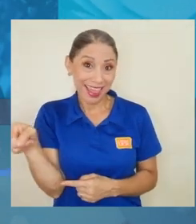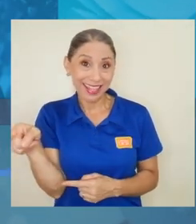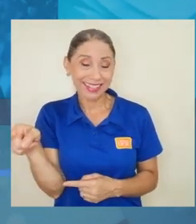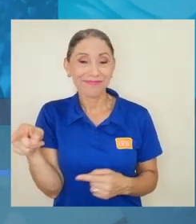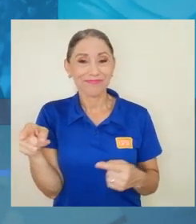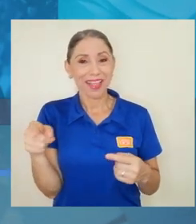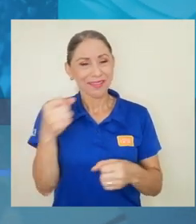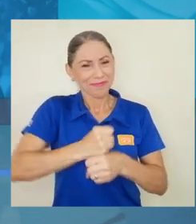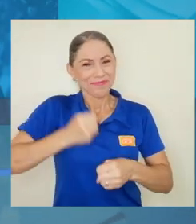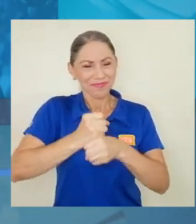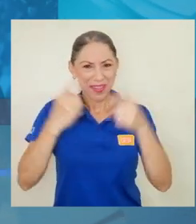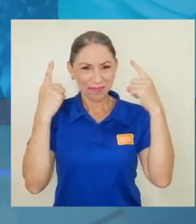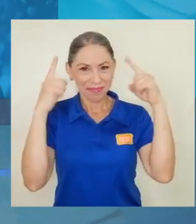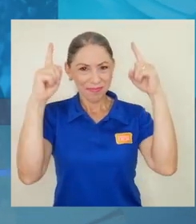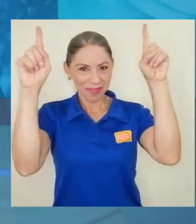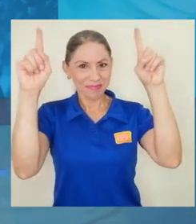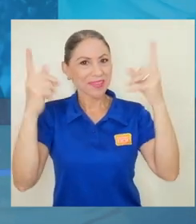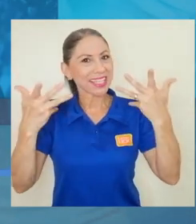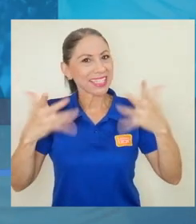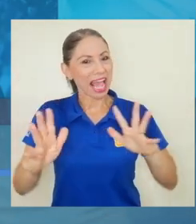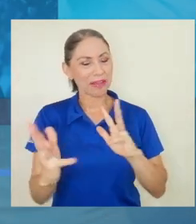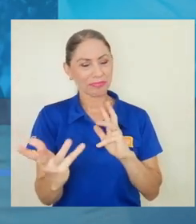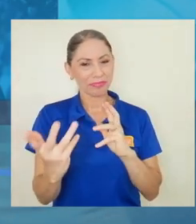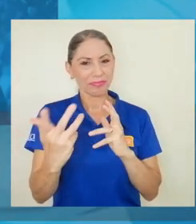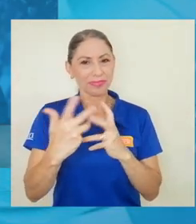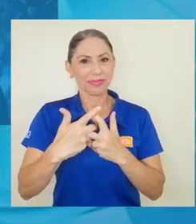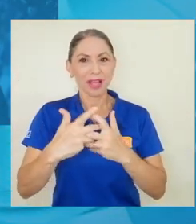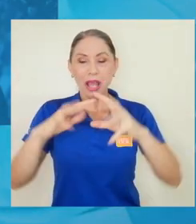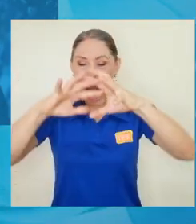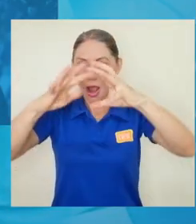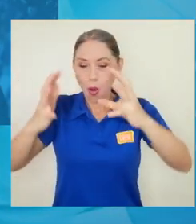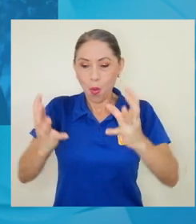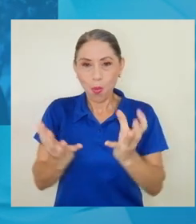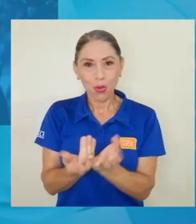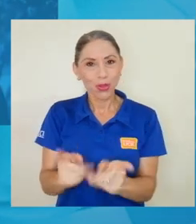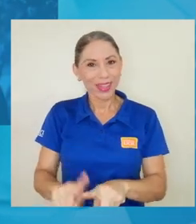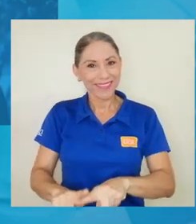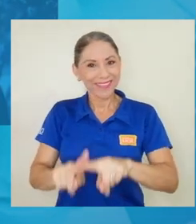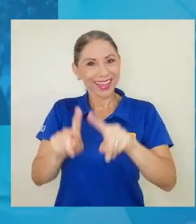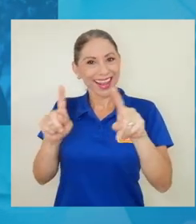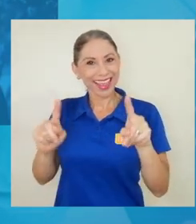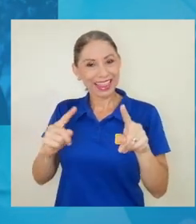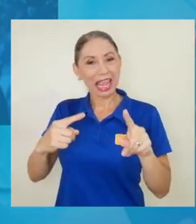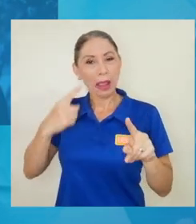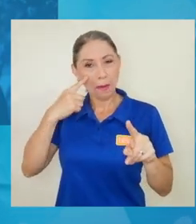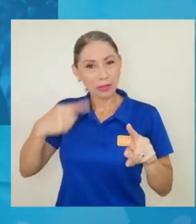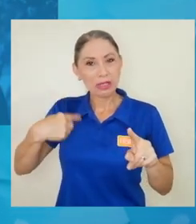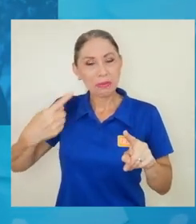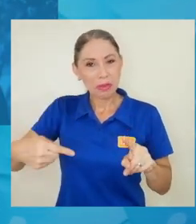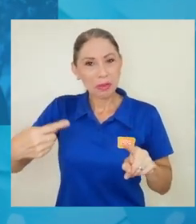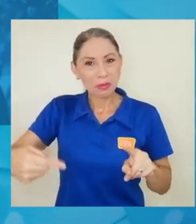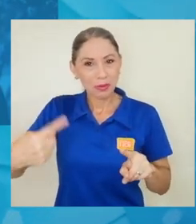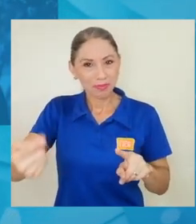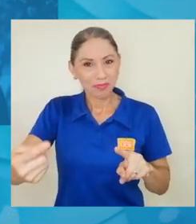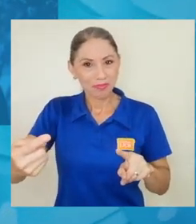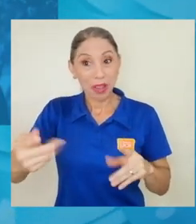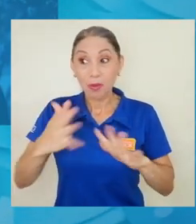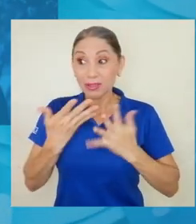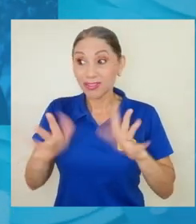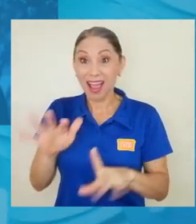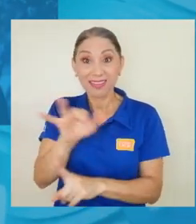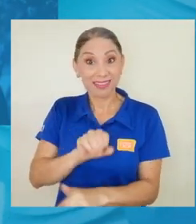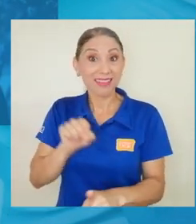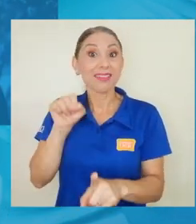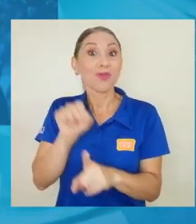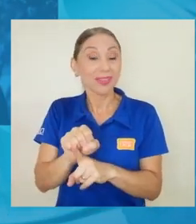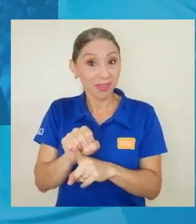de manera exitosa a verse adecuado a un mundo muy diferente que vamos a ir viendo poco a poco después de